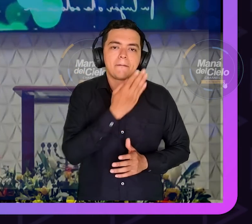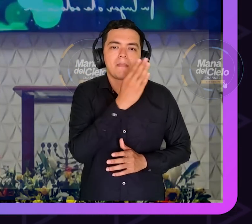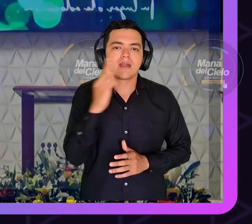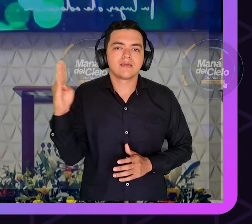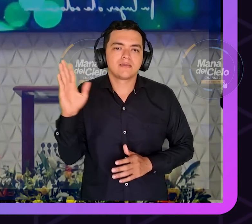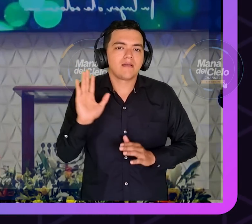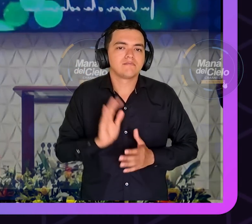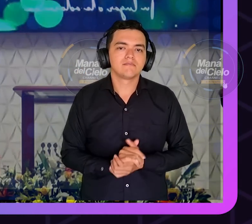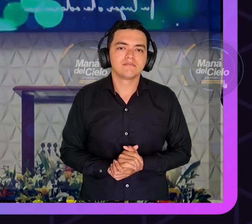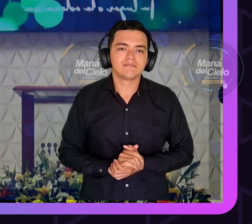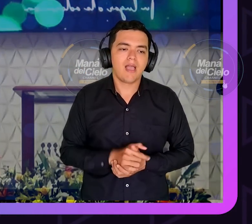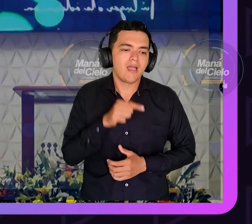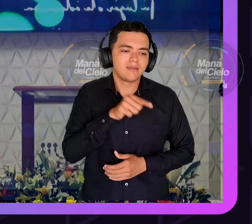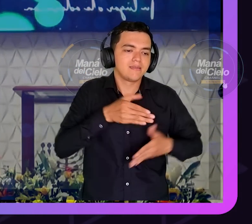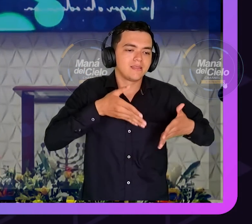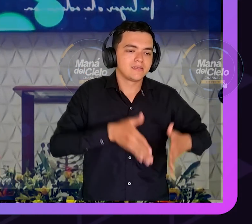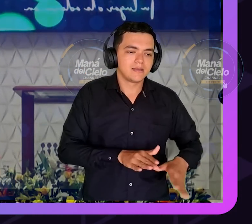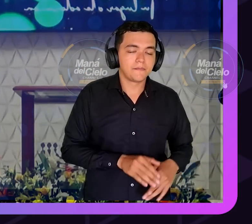señora que vivía en Barranquilla